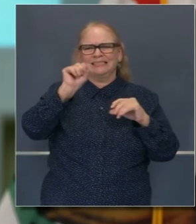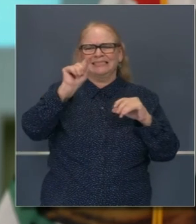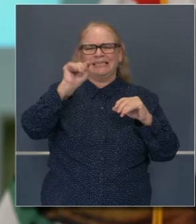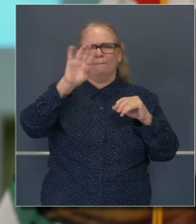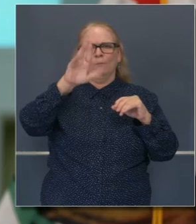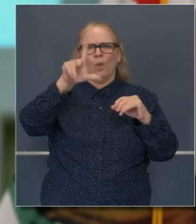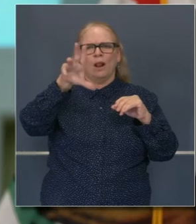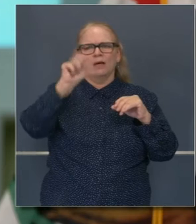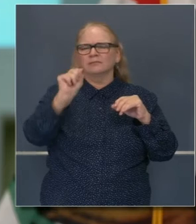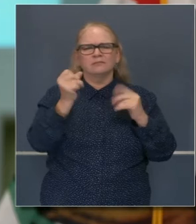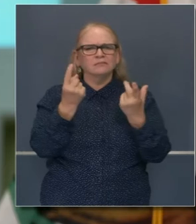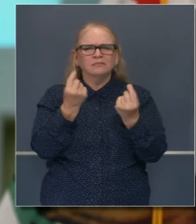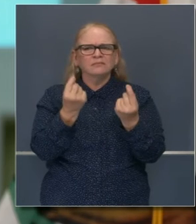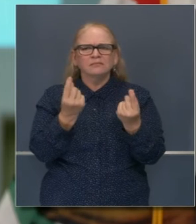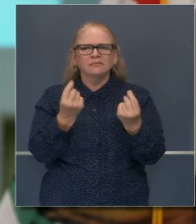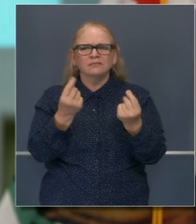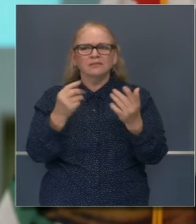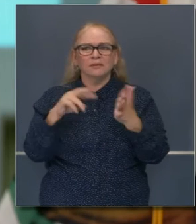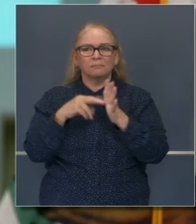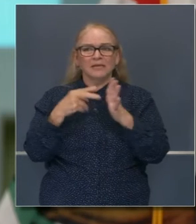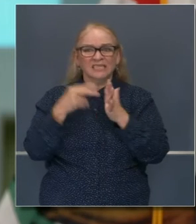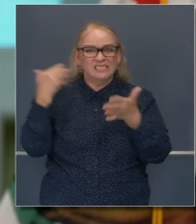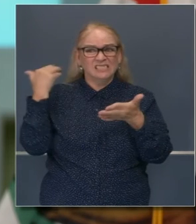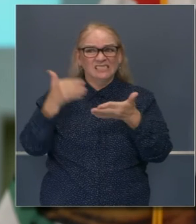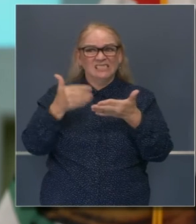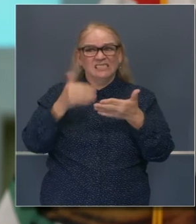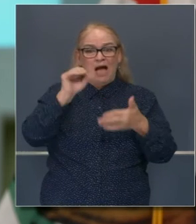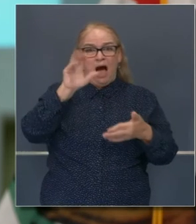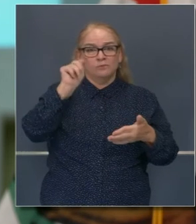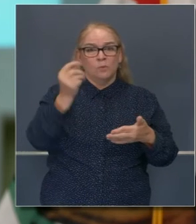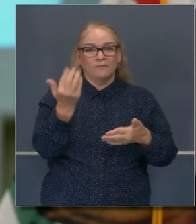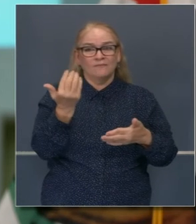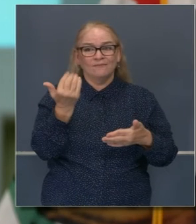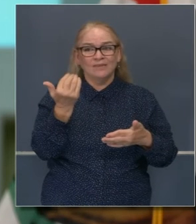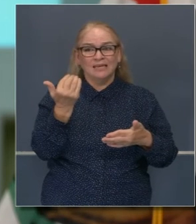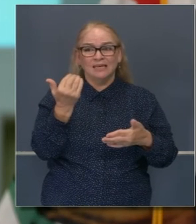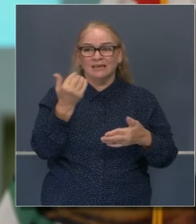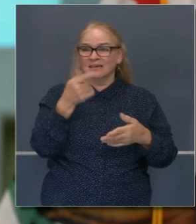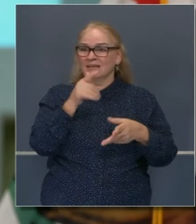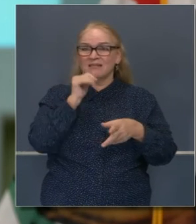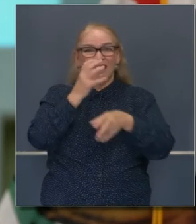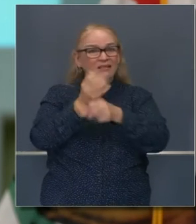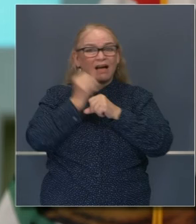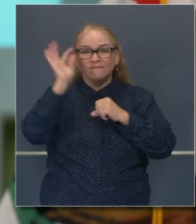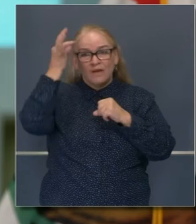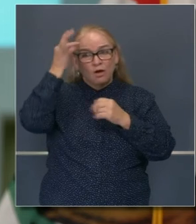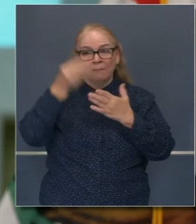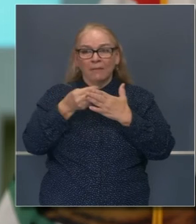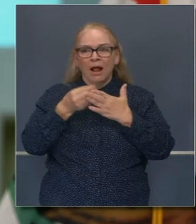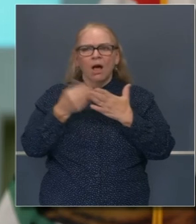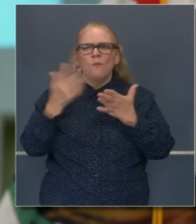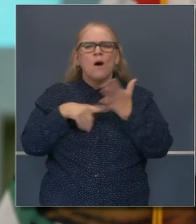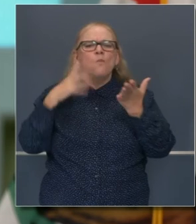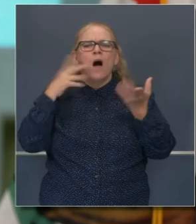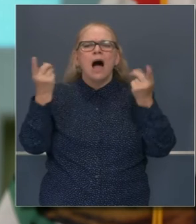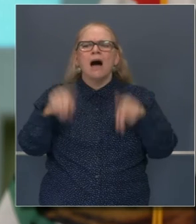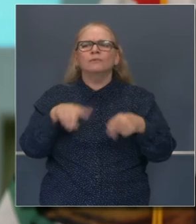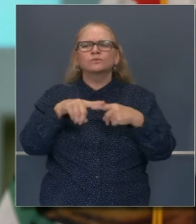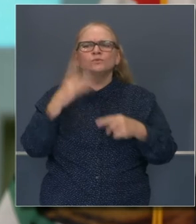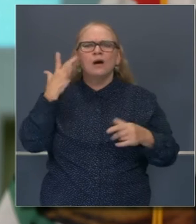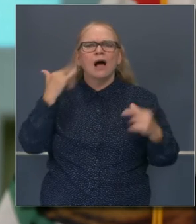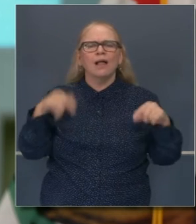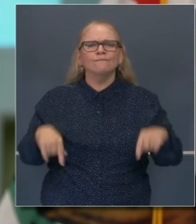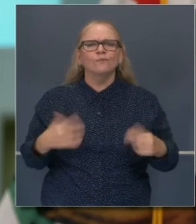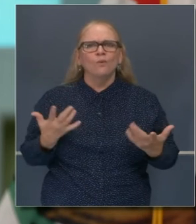a un paquete de estímulo. Entonces, estamos hablando del 15 de octubre. ¿Qué es lo que va a suceder?